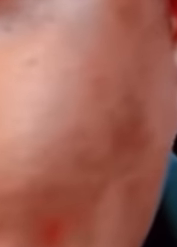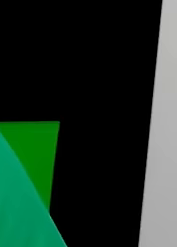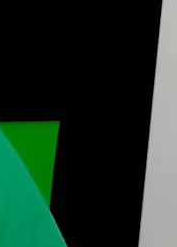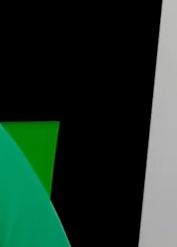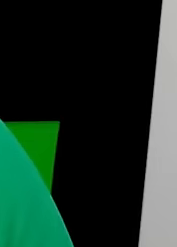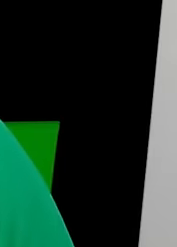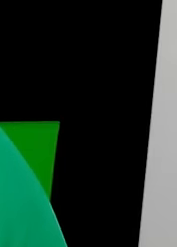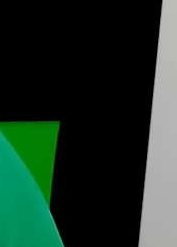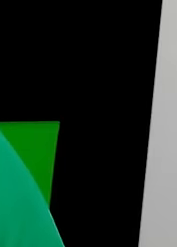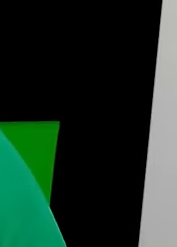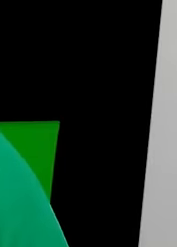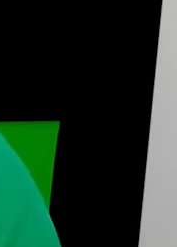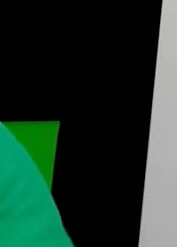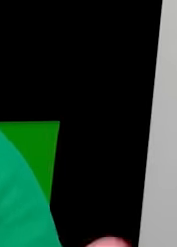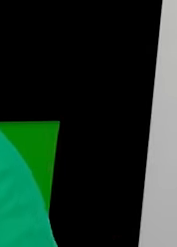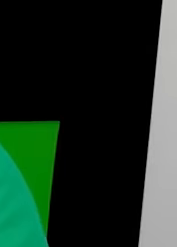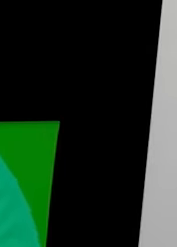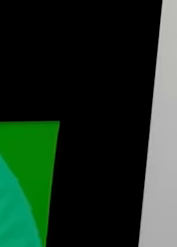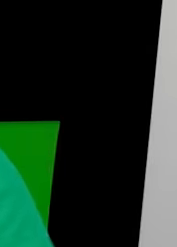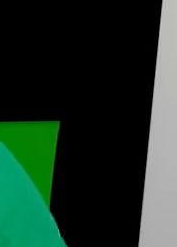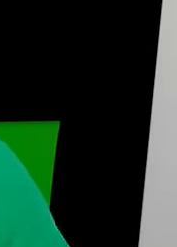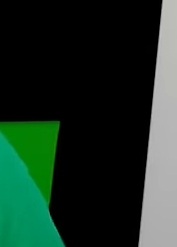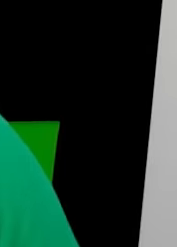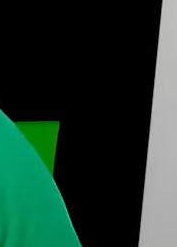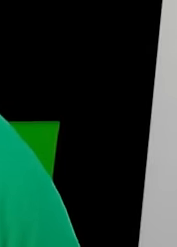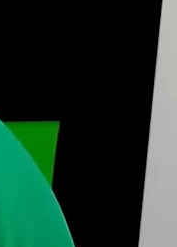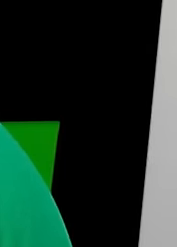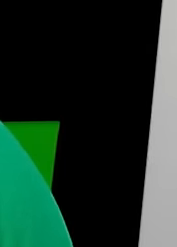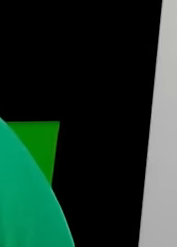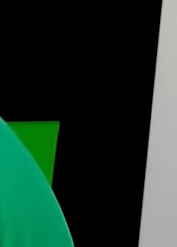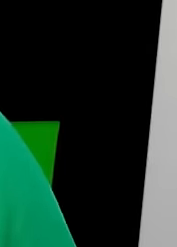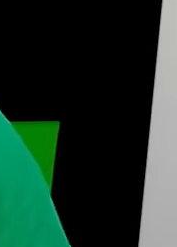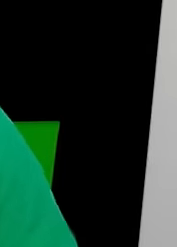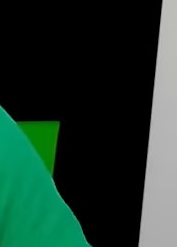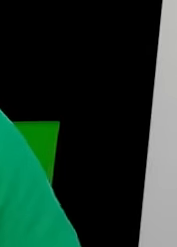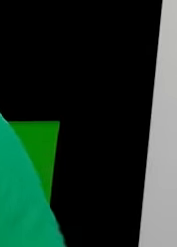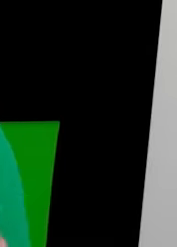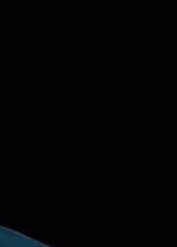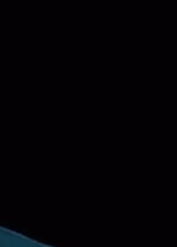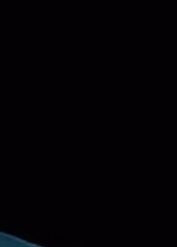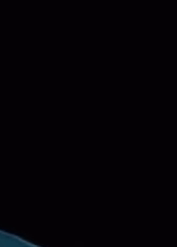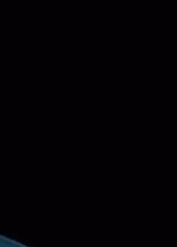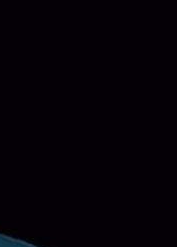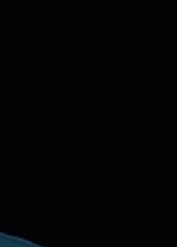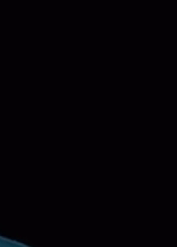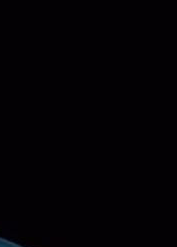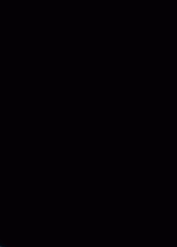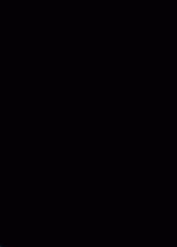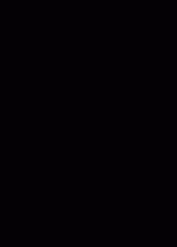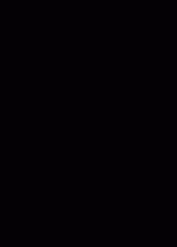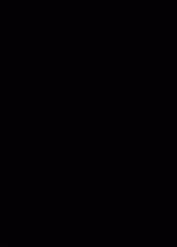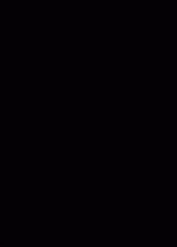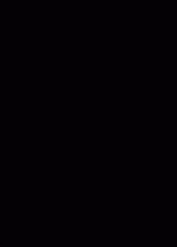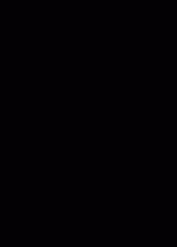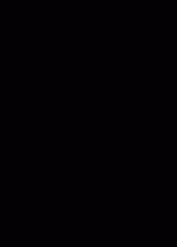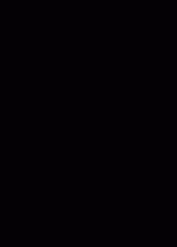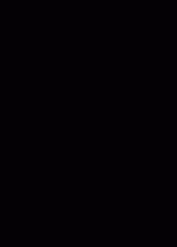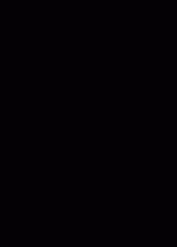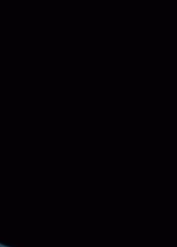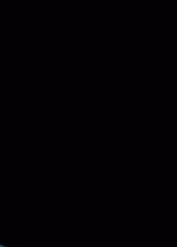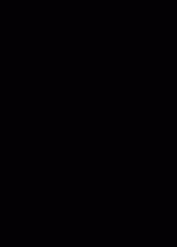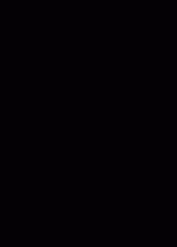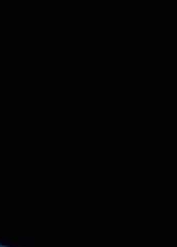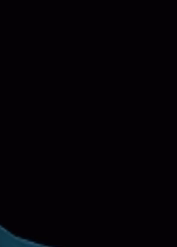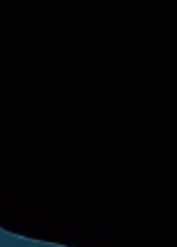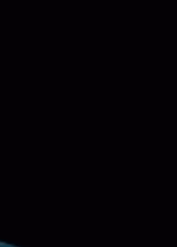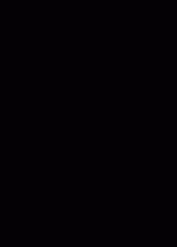le den manita arriba y se suscriban a este canal. Mi nombre es Iber Alejandro. Como siempre, un saludo y un abrazo. A nuestros paisanos que nos ven desde